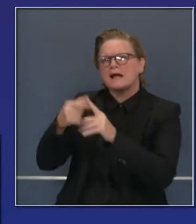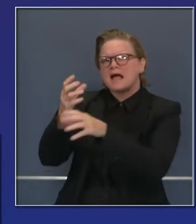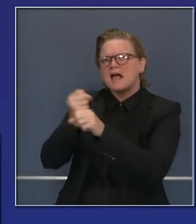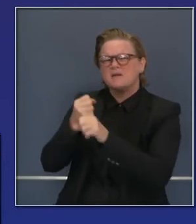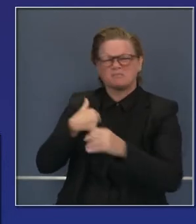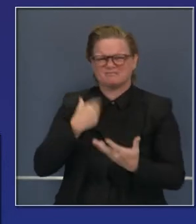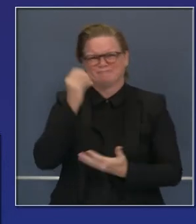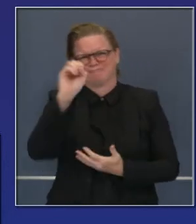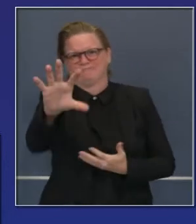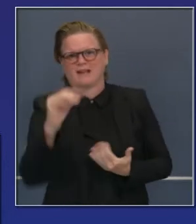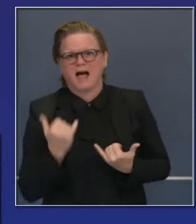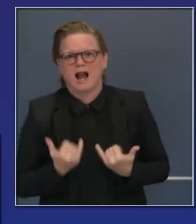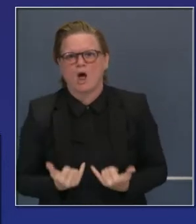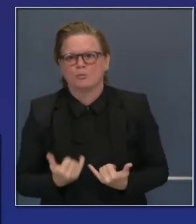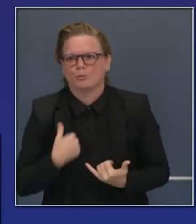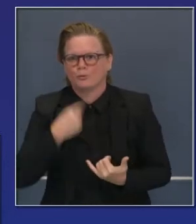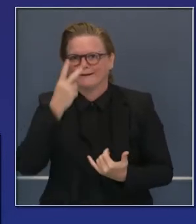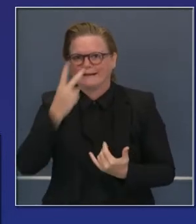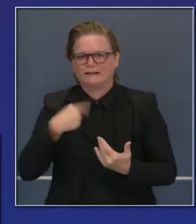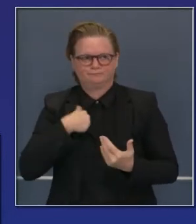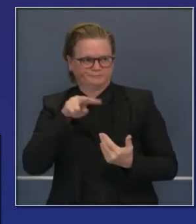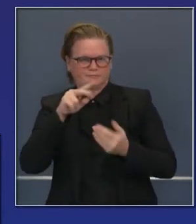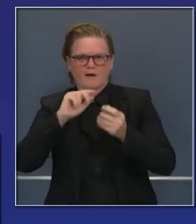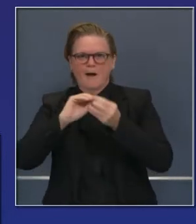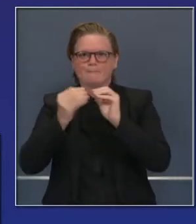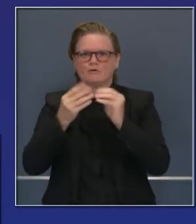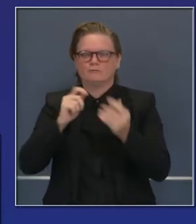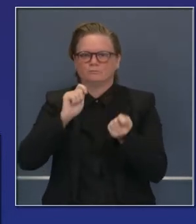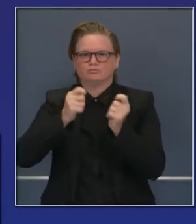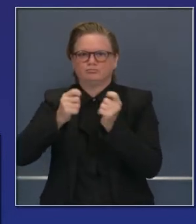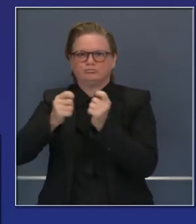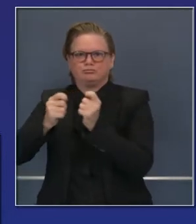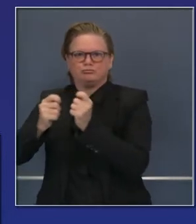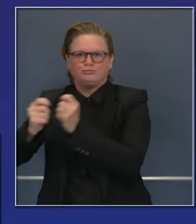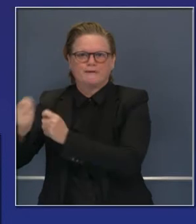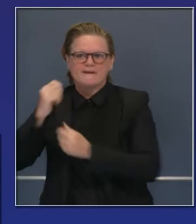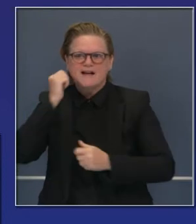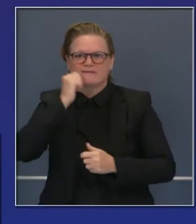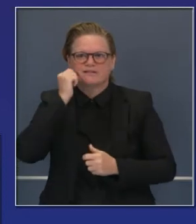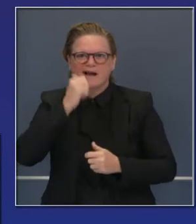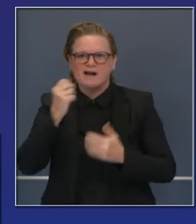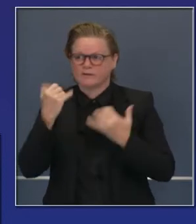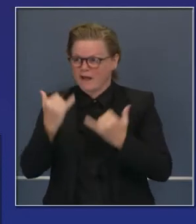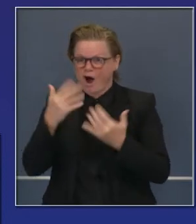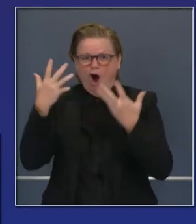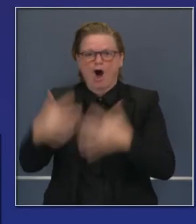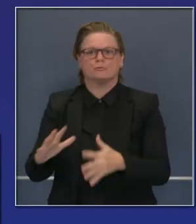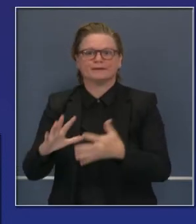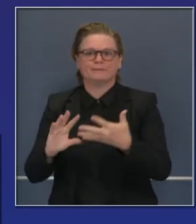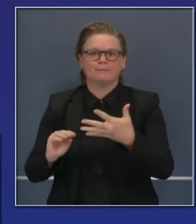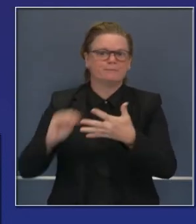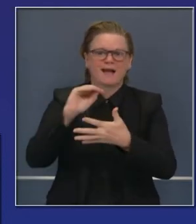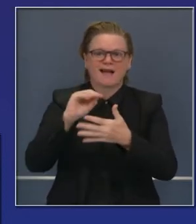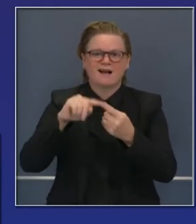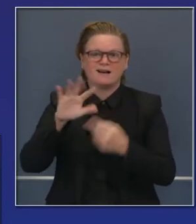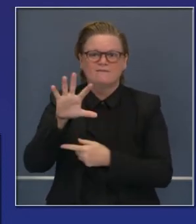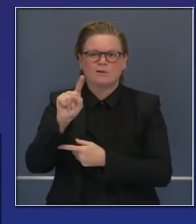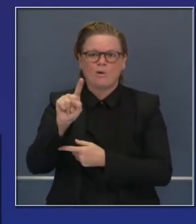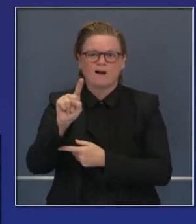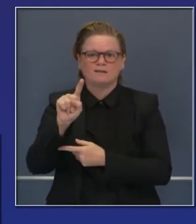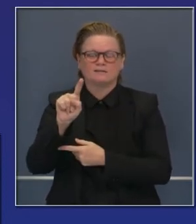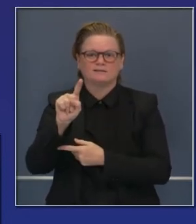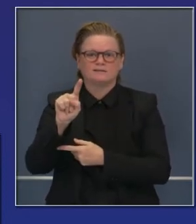para poder desplazarse de un nivel a otro, actualizando la información ahora con